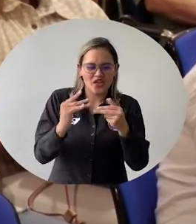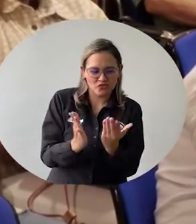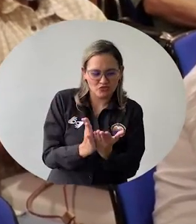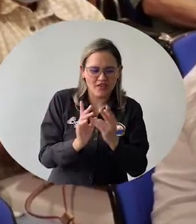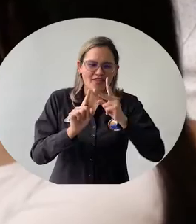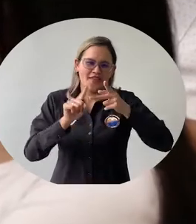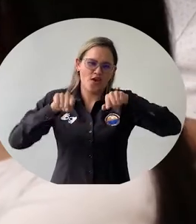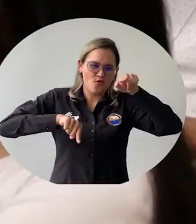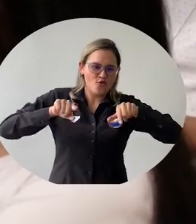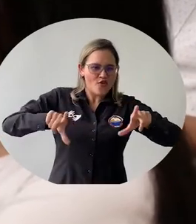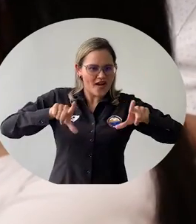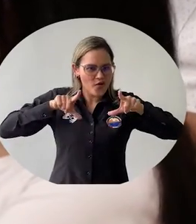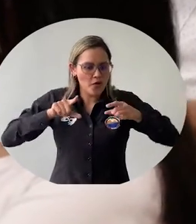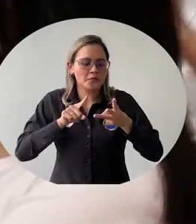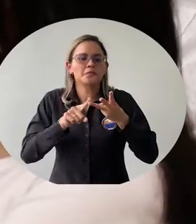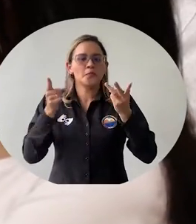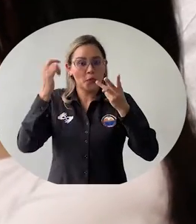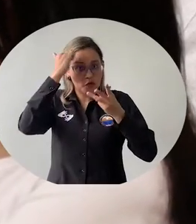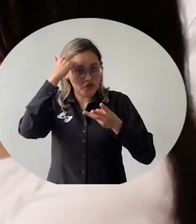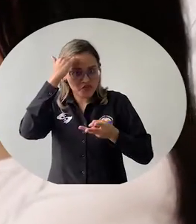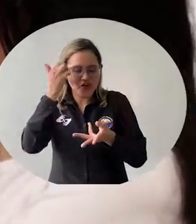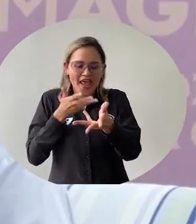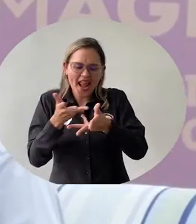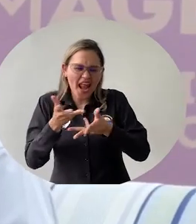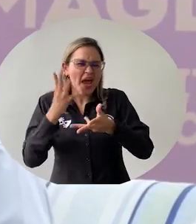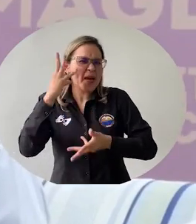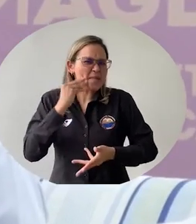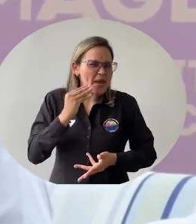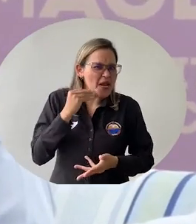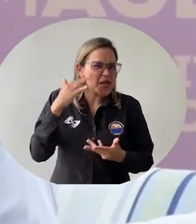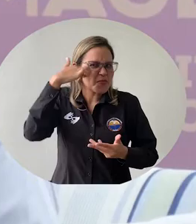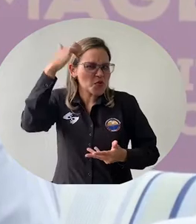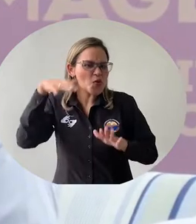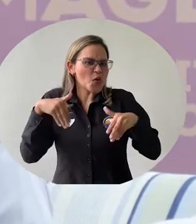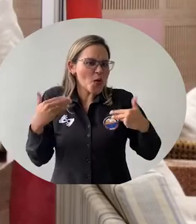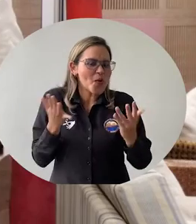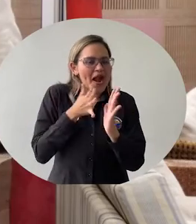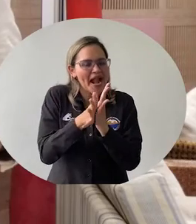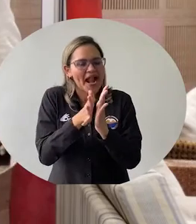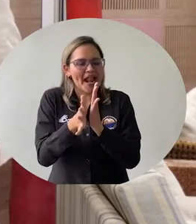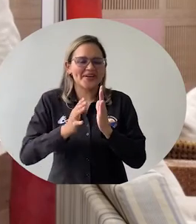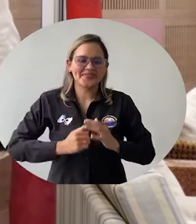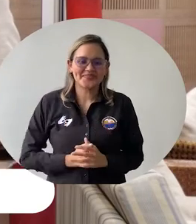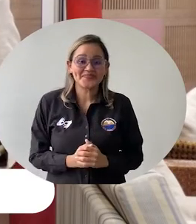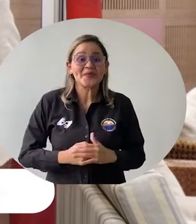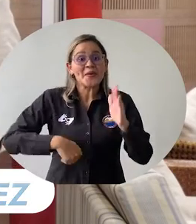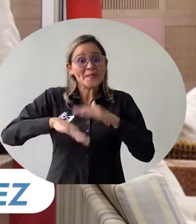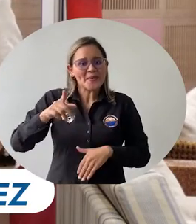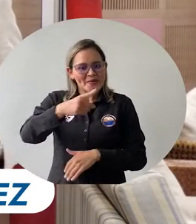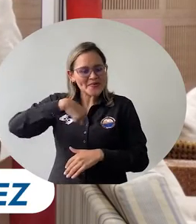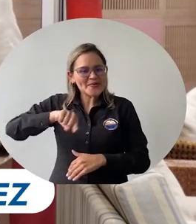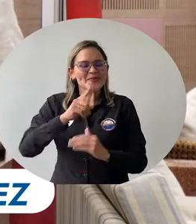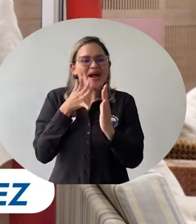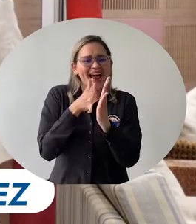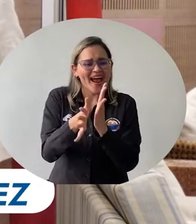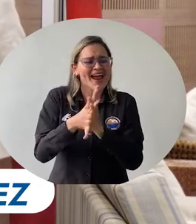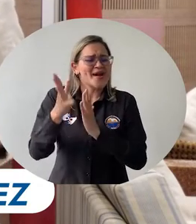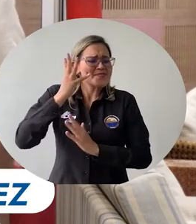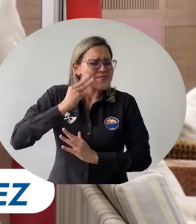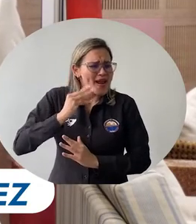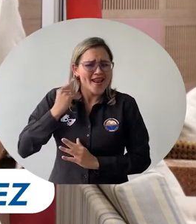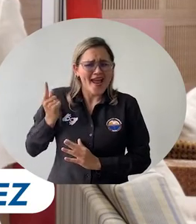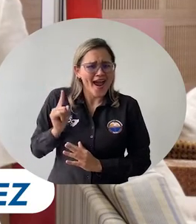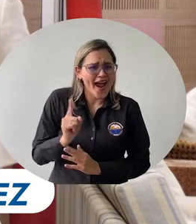docentes, estudiantes y graduados sobre experiencias en el desempeño profesional. Contar las historias, las experiencias, las anécdotas, las vivencias